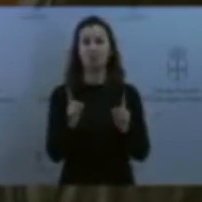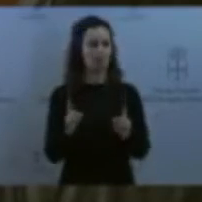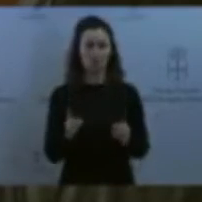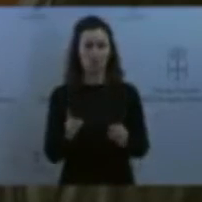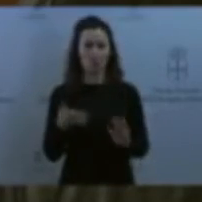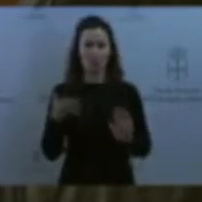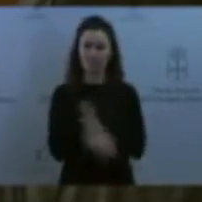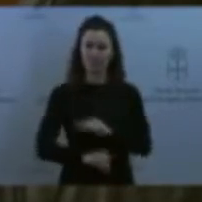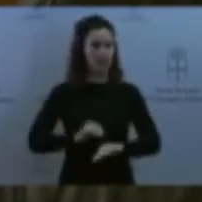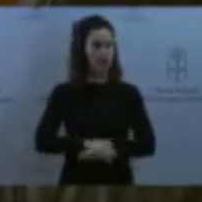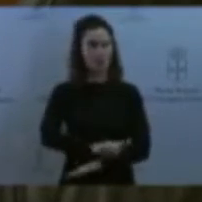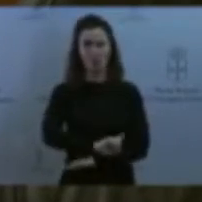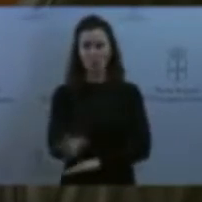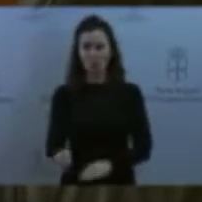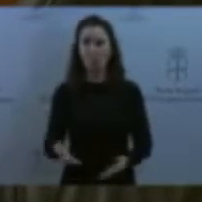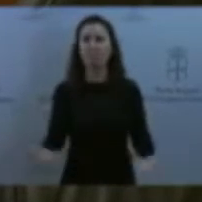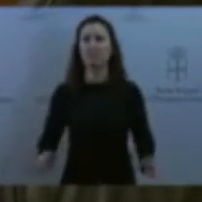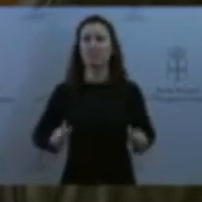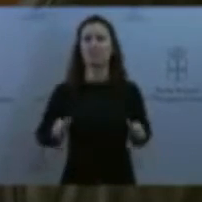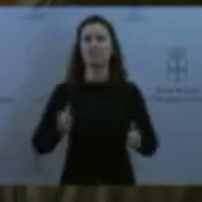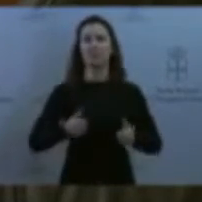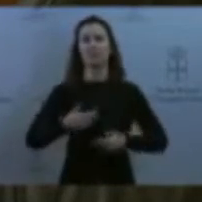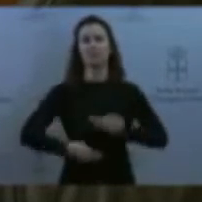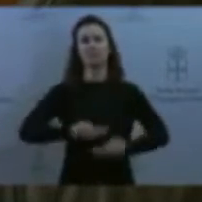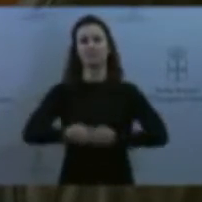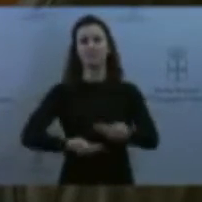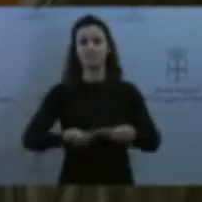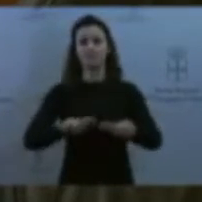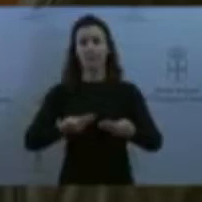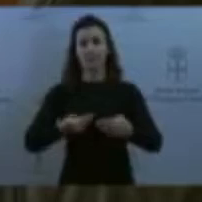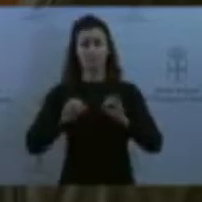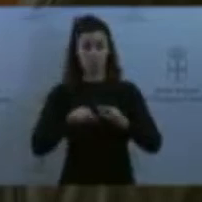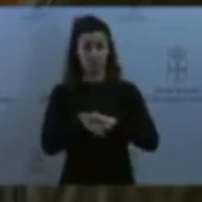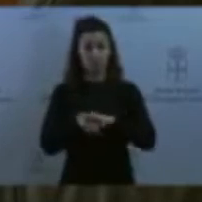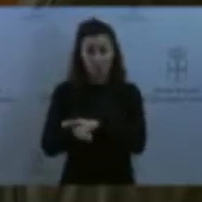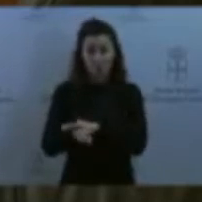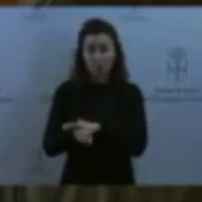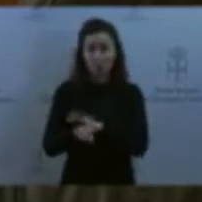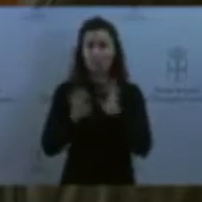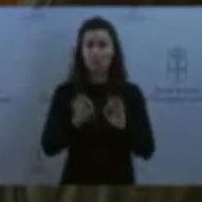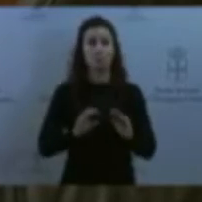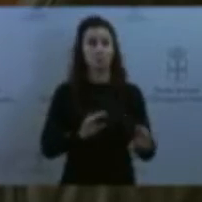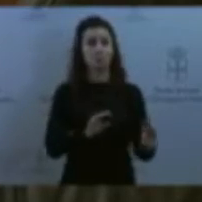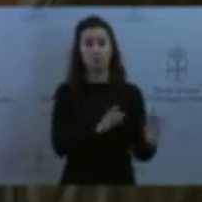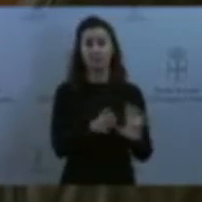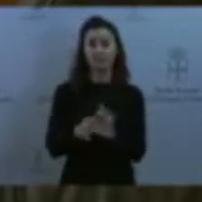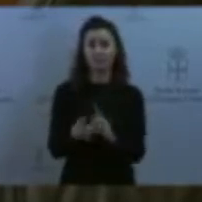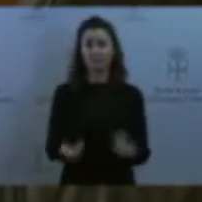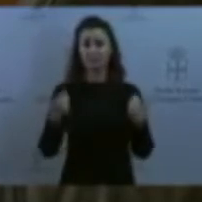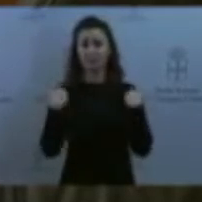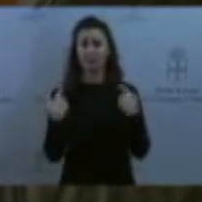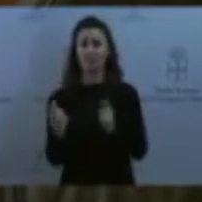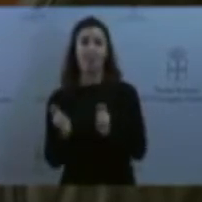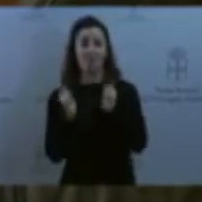mecanismos administrativos a través del órgano sustantivo, que era el que concedió la autorización y al que le corresponde la supervisión,